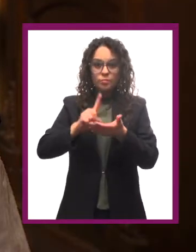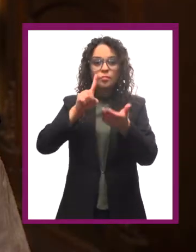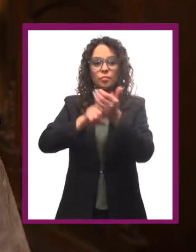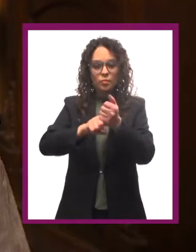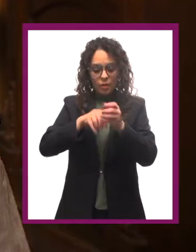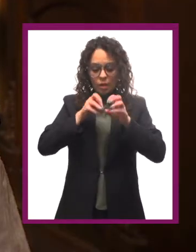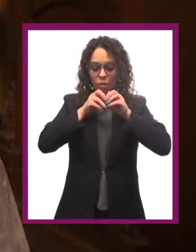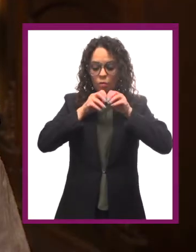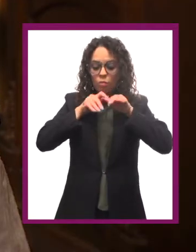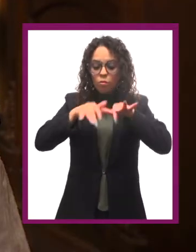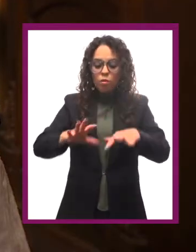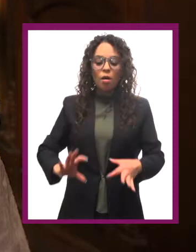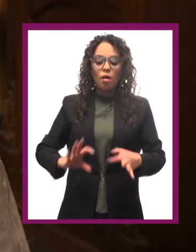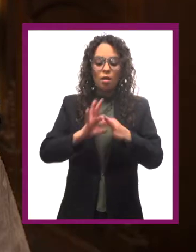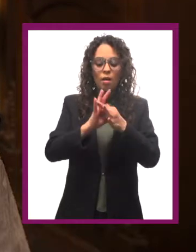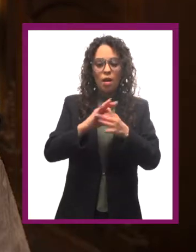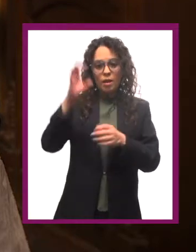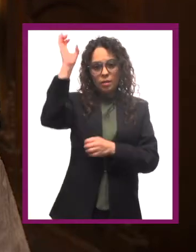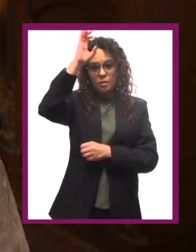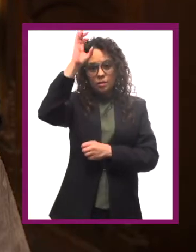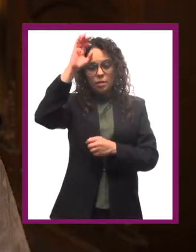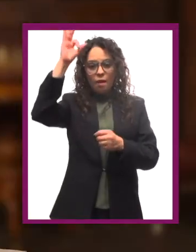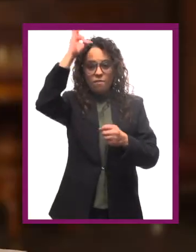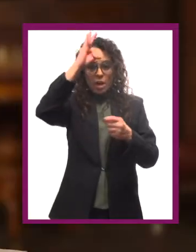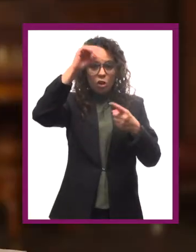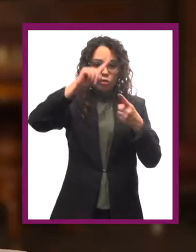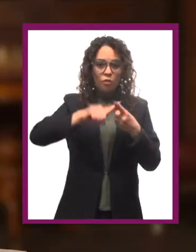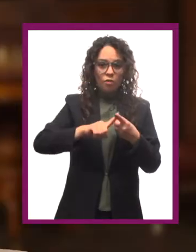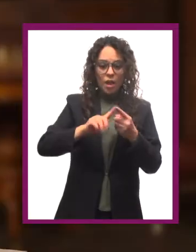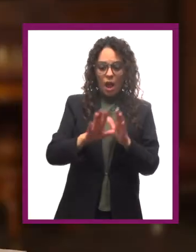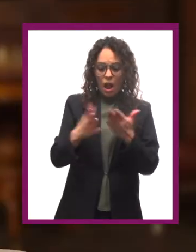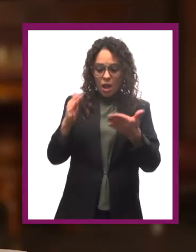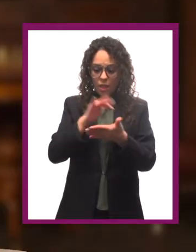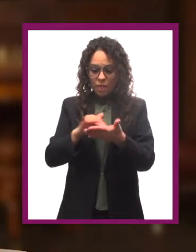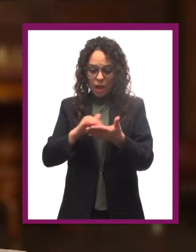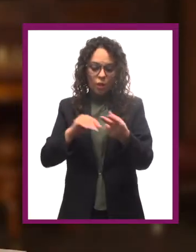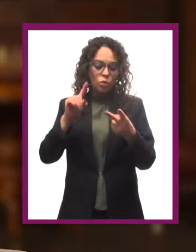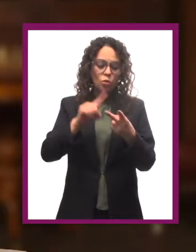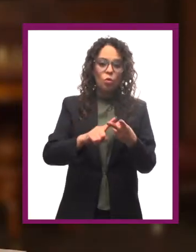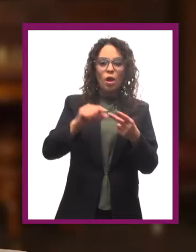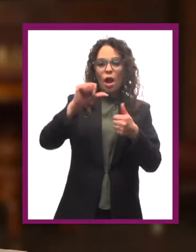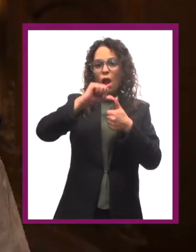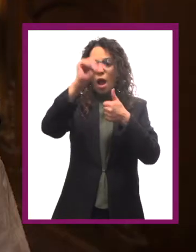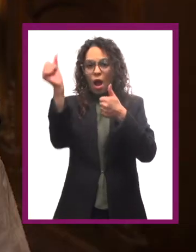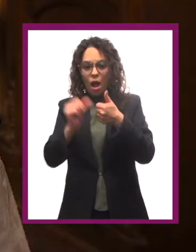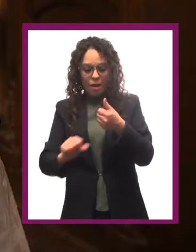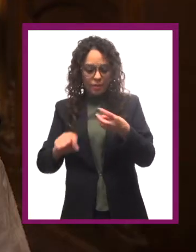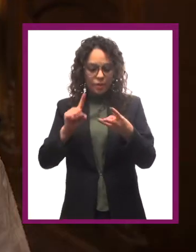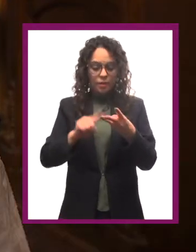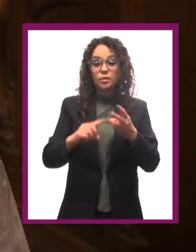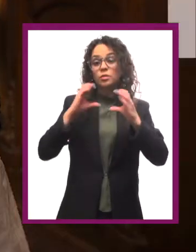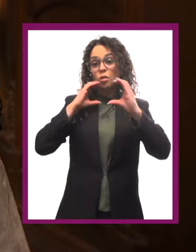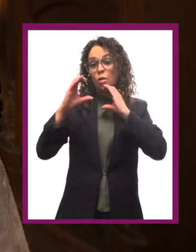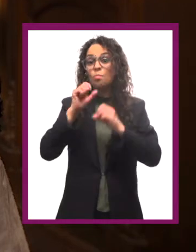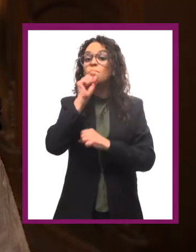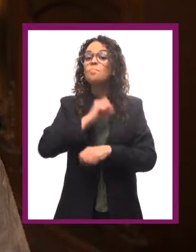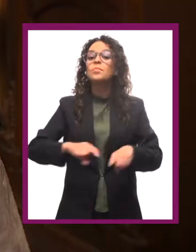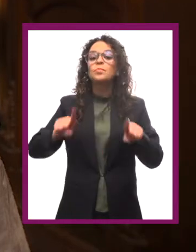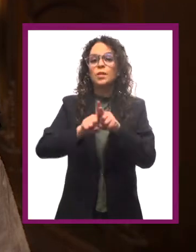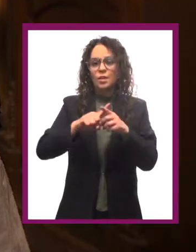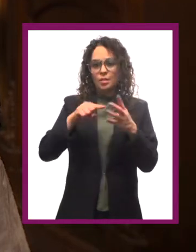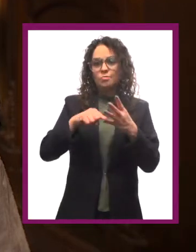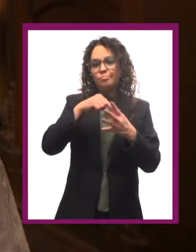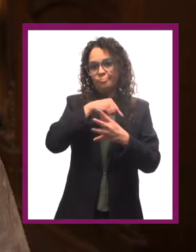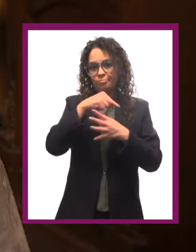extendido a los campos de la filosofía, la literatura y las artes y, por supuesto, la comunicación.